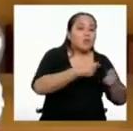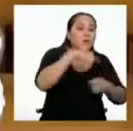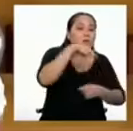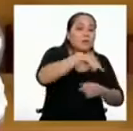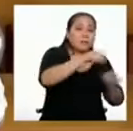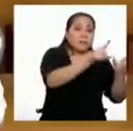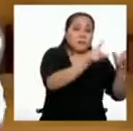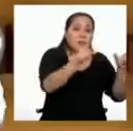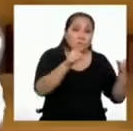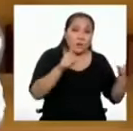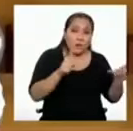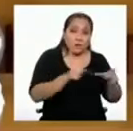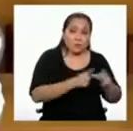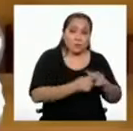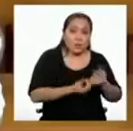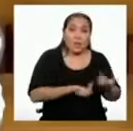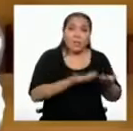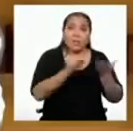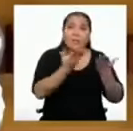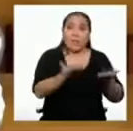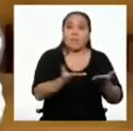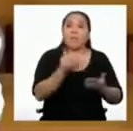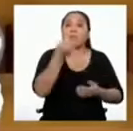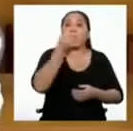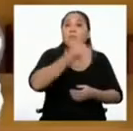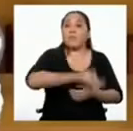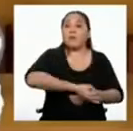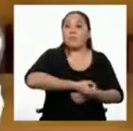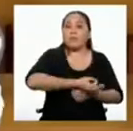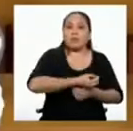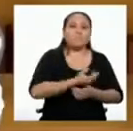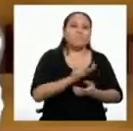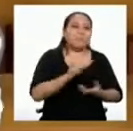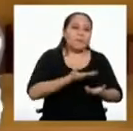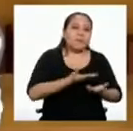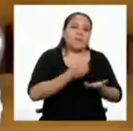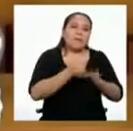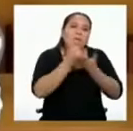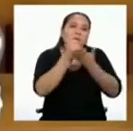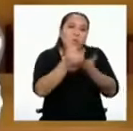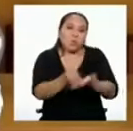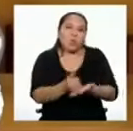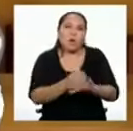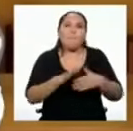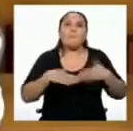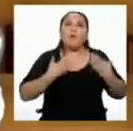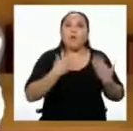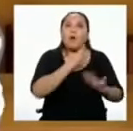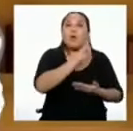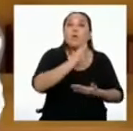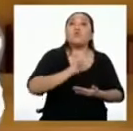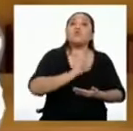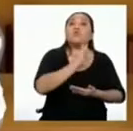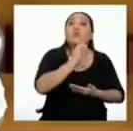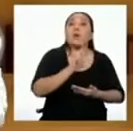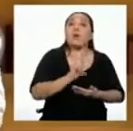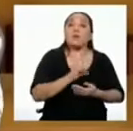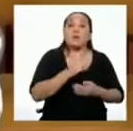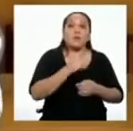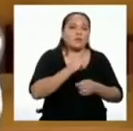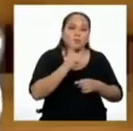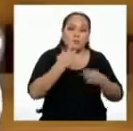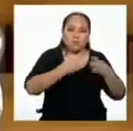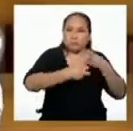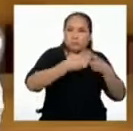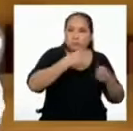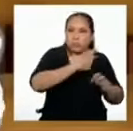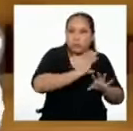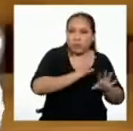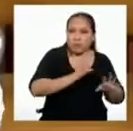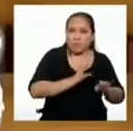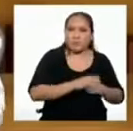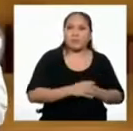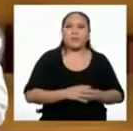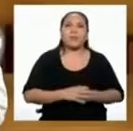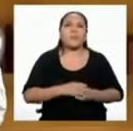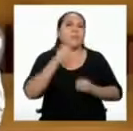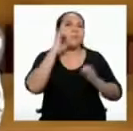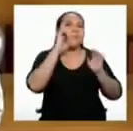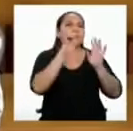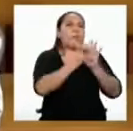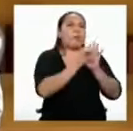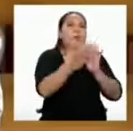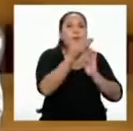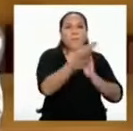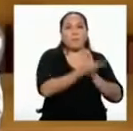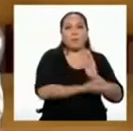derecho de todas y todos a usarlo o beneficiarse de él, sin conflictos de por medio. En este caso,